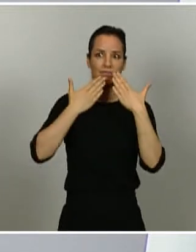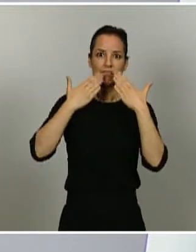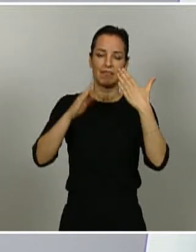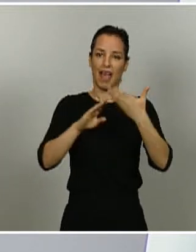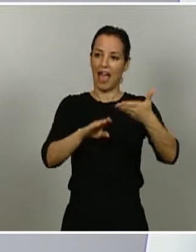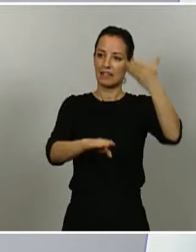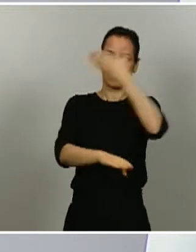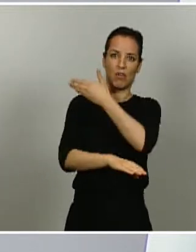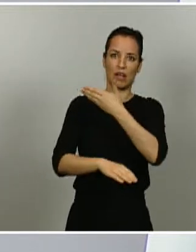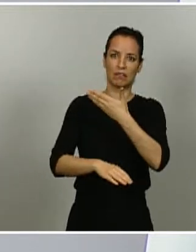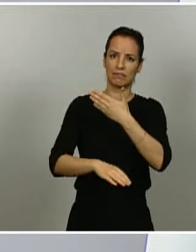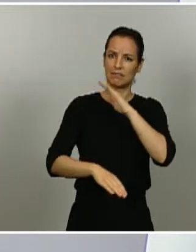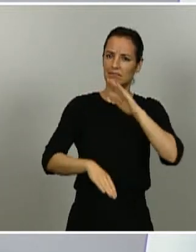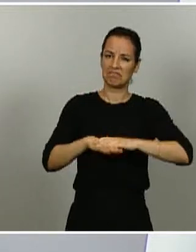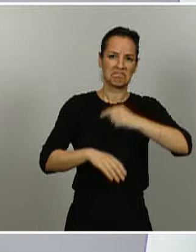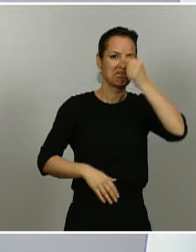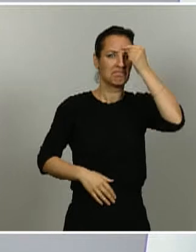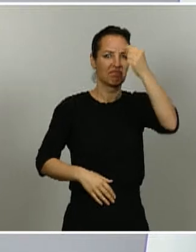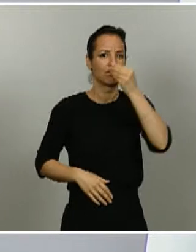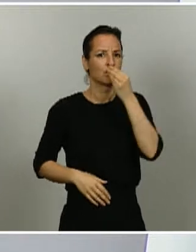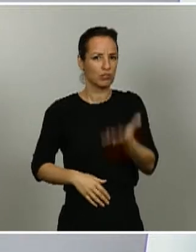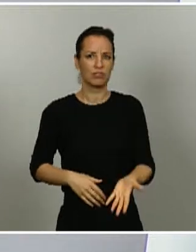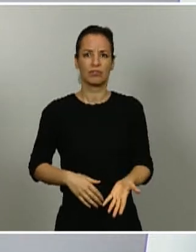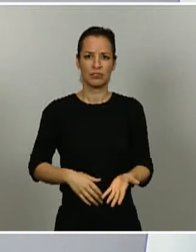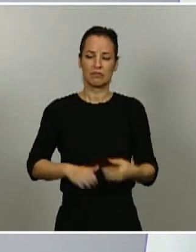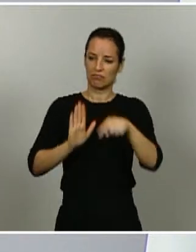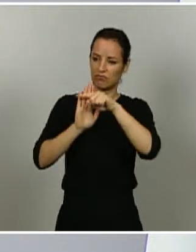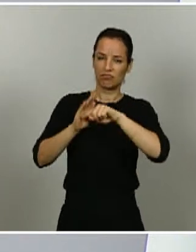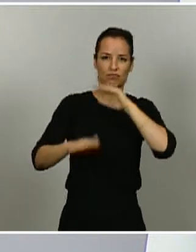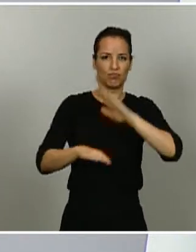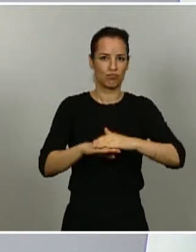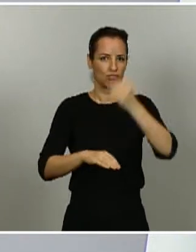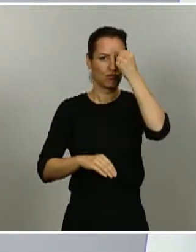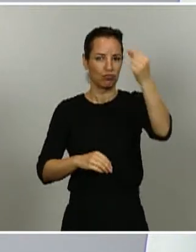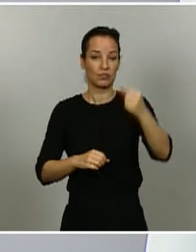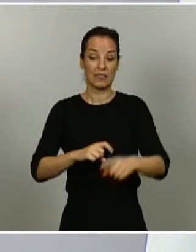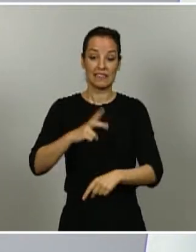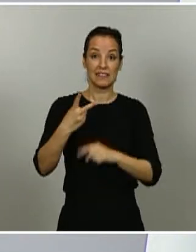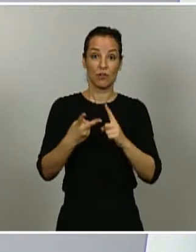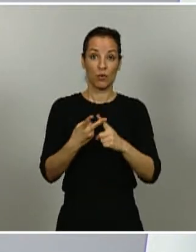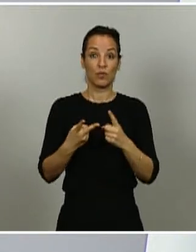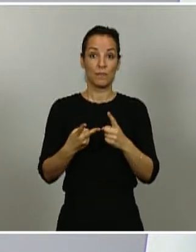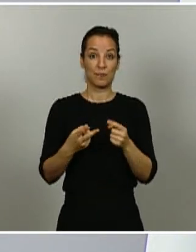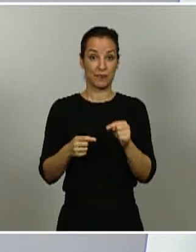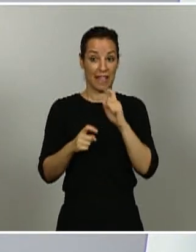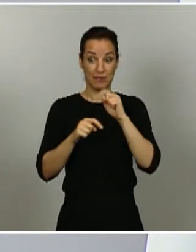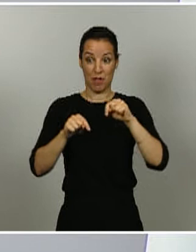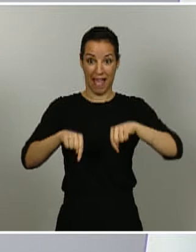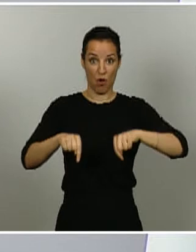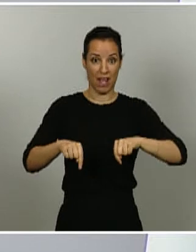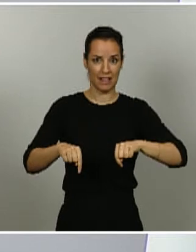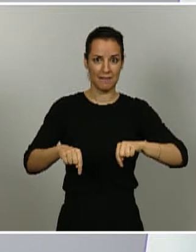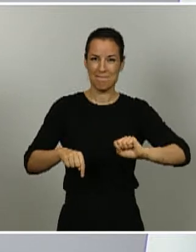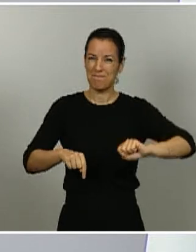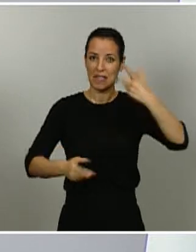han tenido de las recomendaciones sanitarias y segundo, para decirles que ahora más que nunca es importante tener mucha responsabilidad